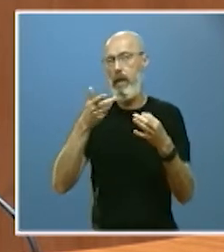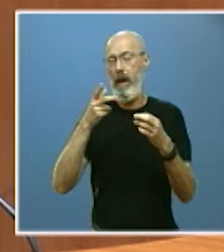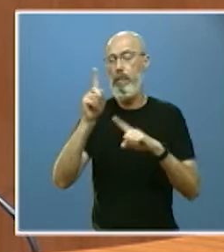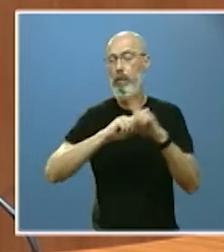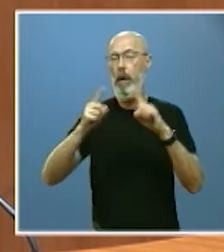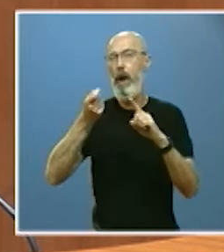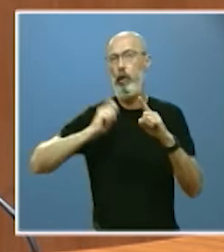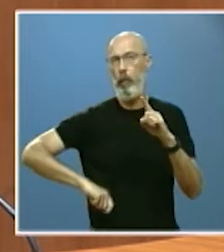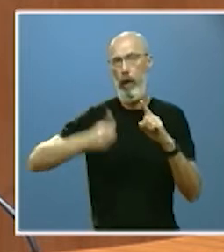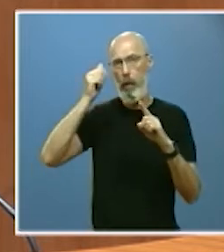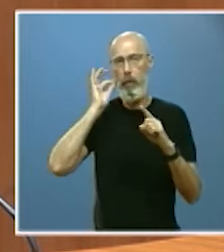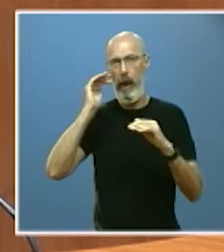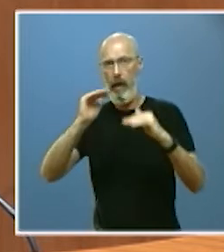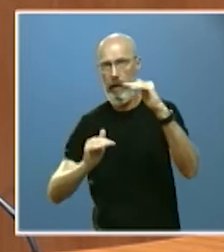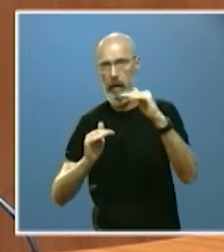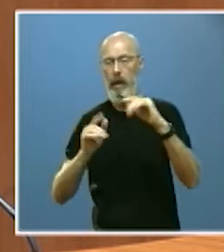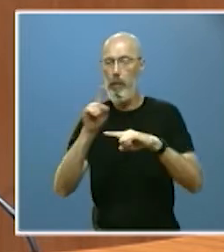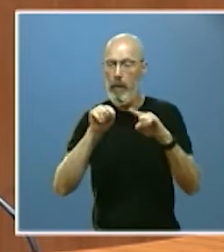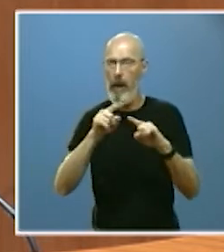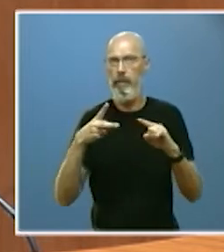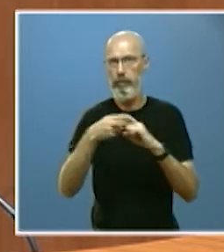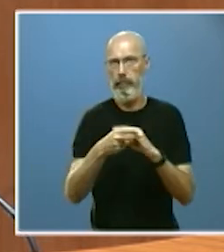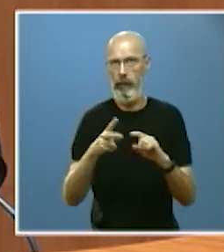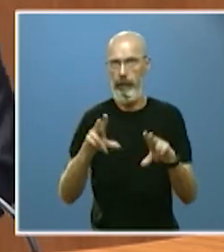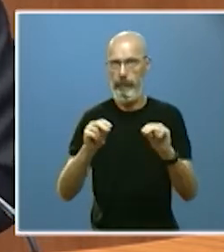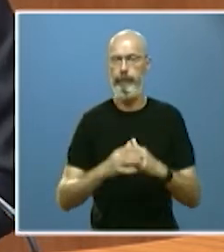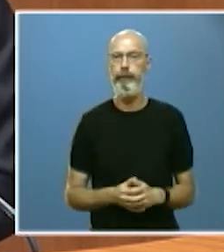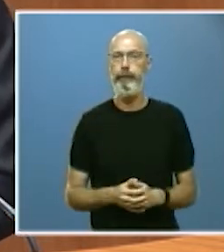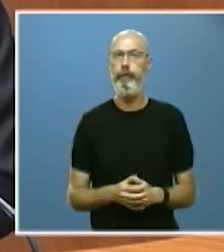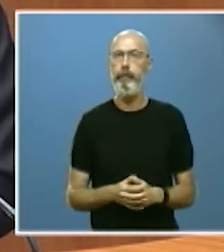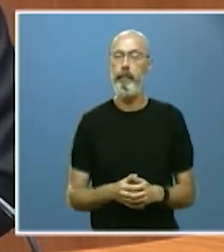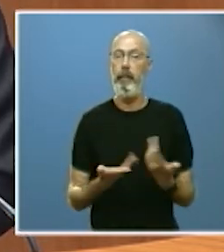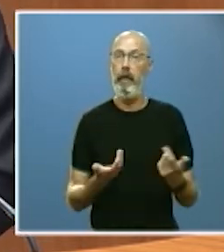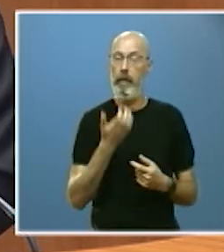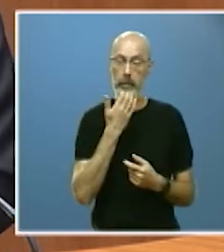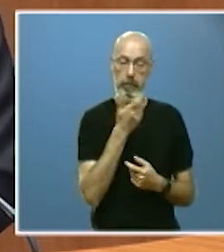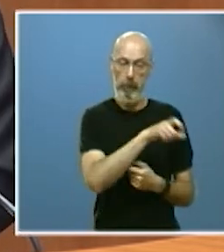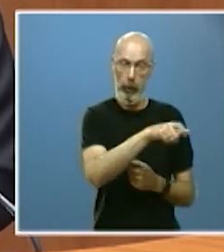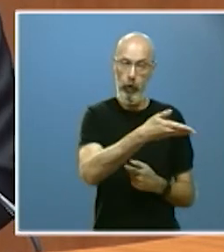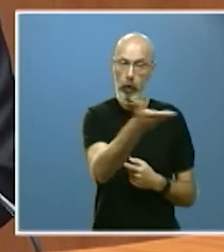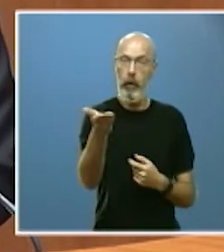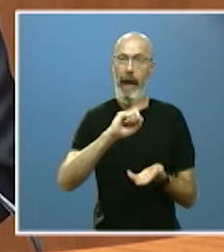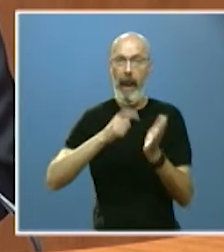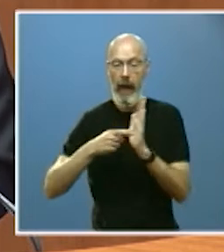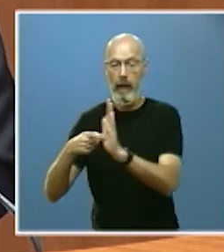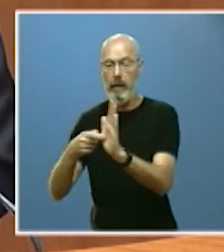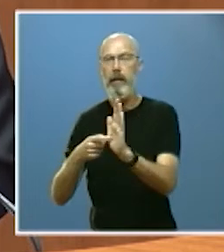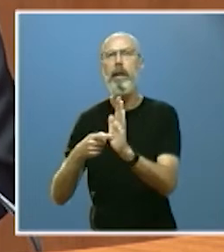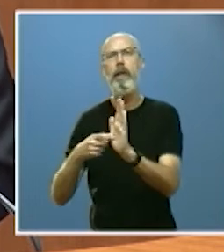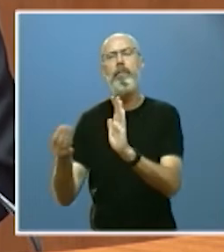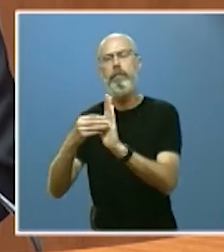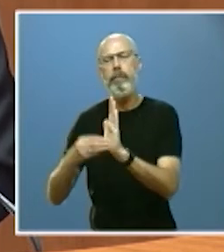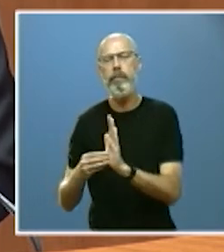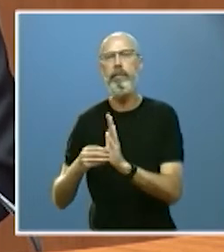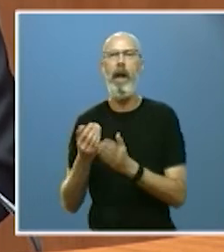entre mujeres y hombres para las personas la futura ley sistematizará distintos tipos de ayudas ante situaciones